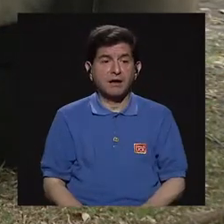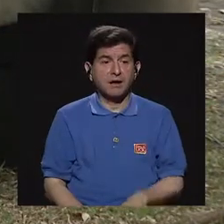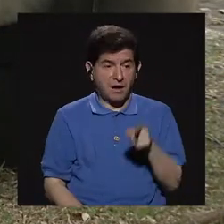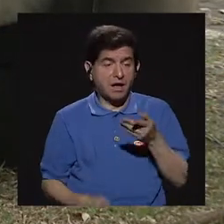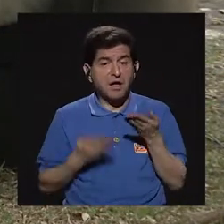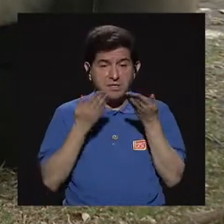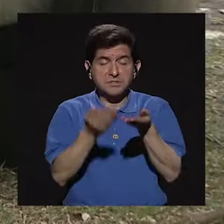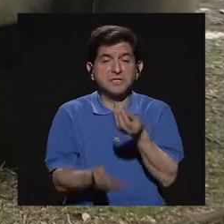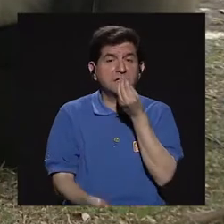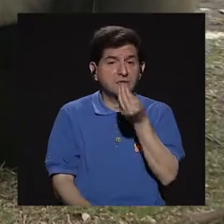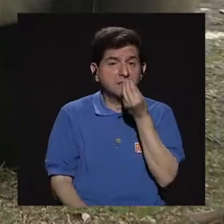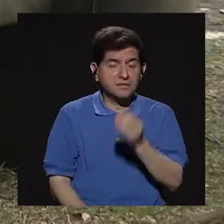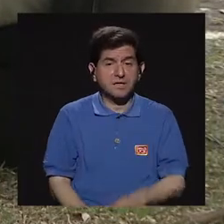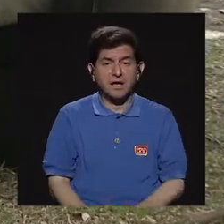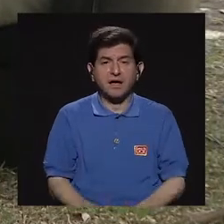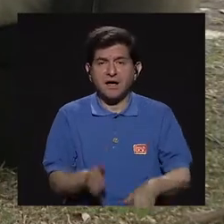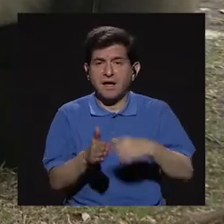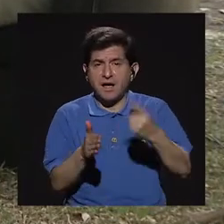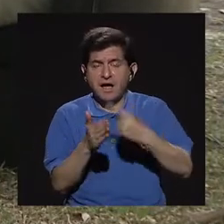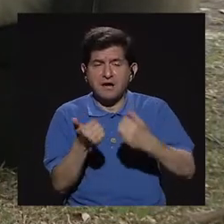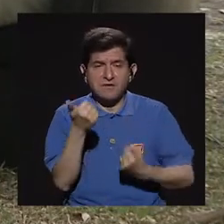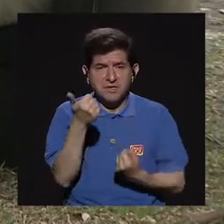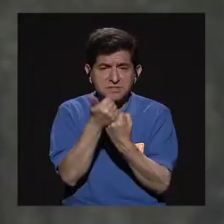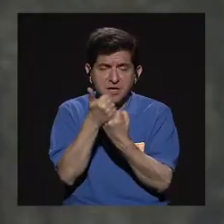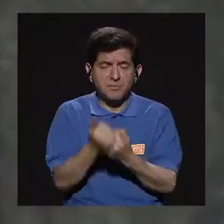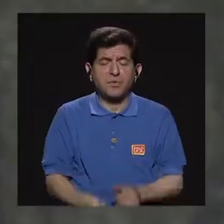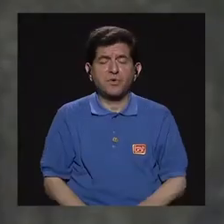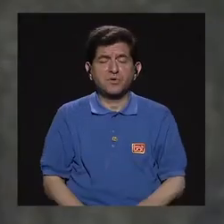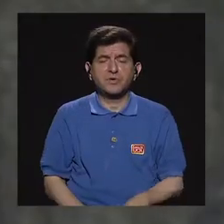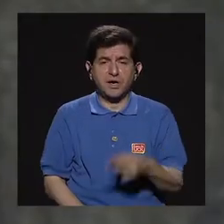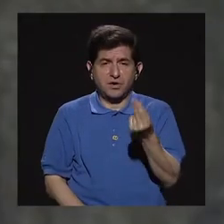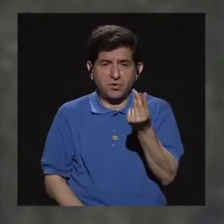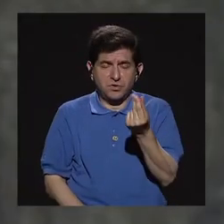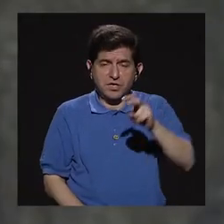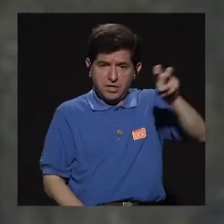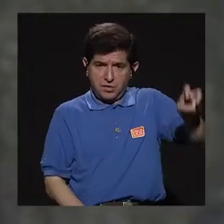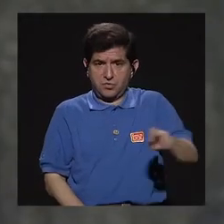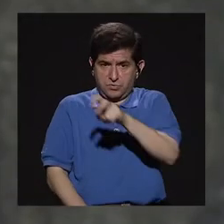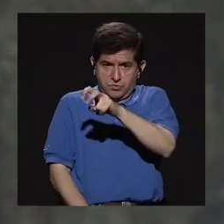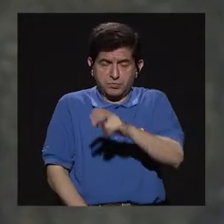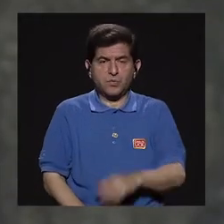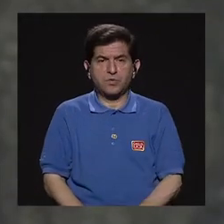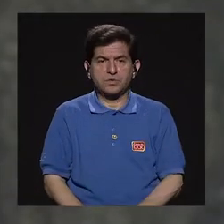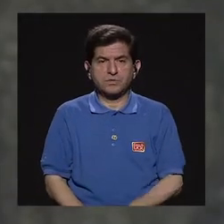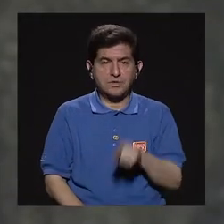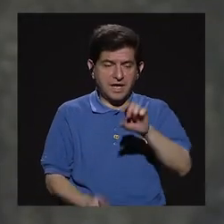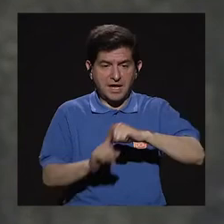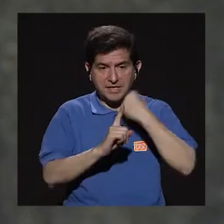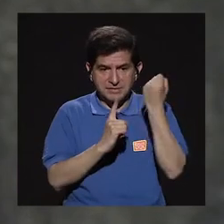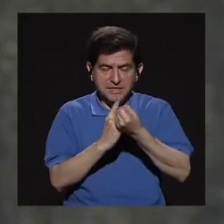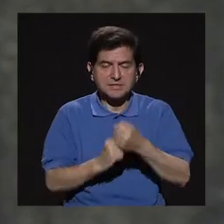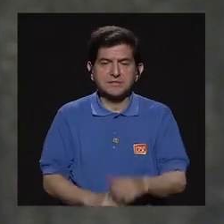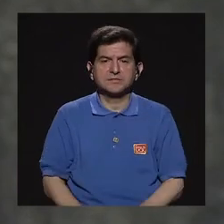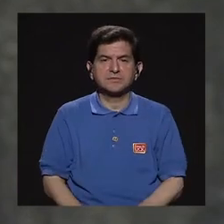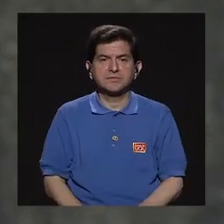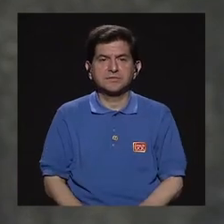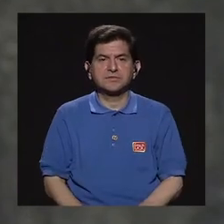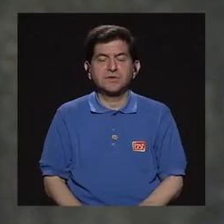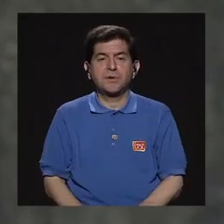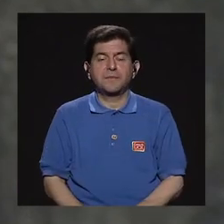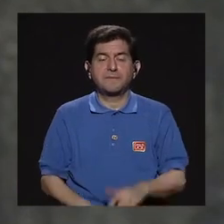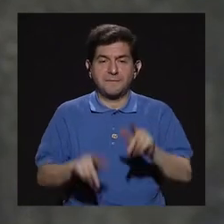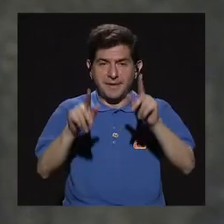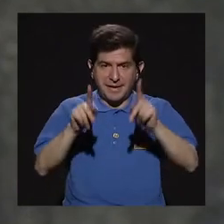alimentación, como les comenté antes, muchas veces se les apoyan con viáticos, pases, cuestiones de estas para que el